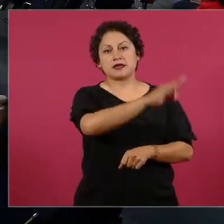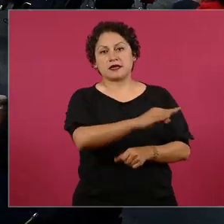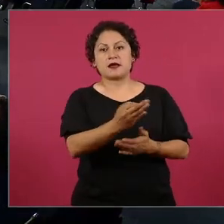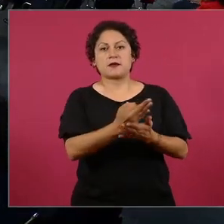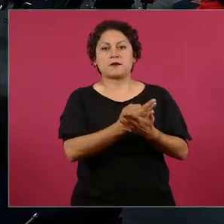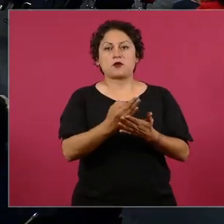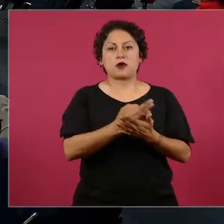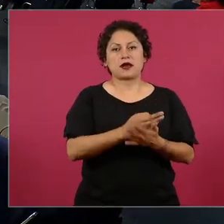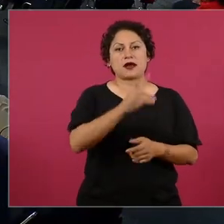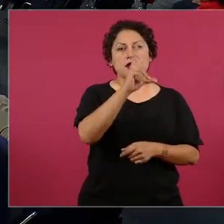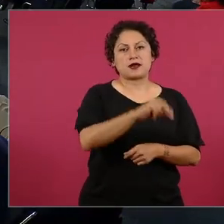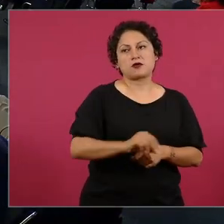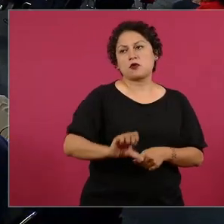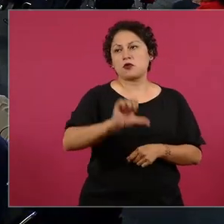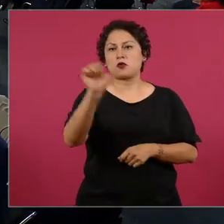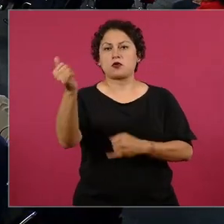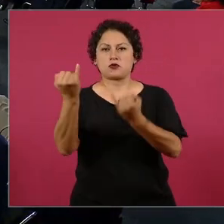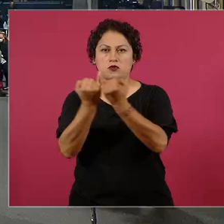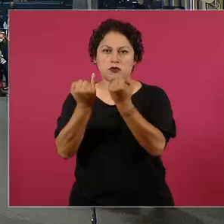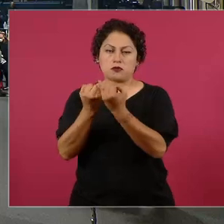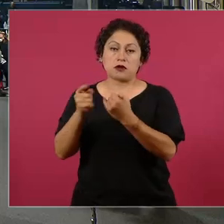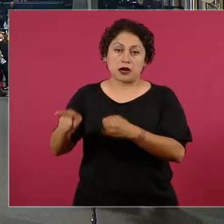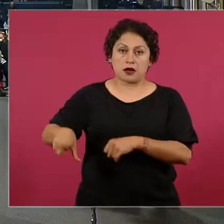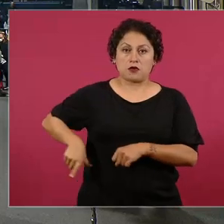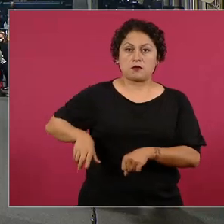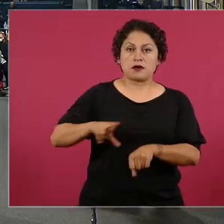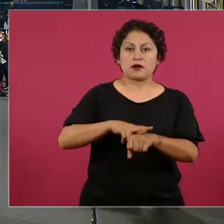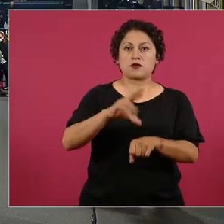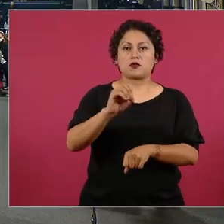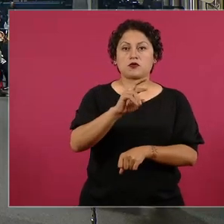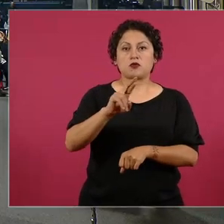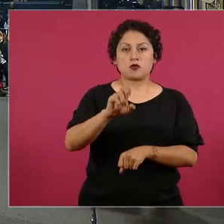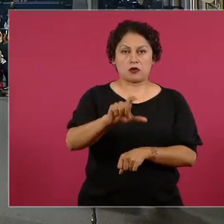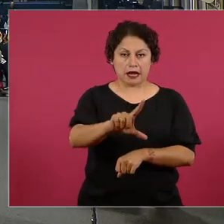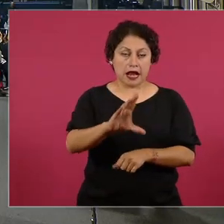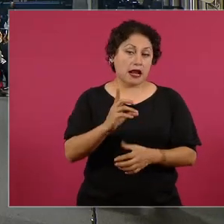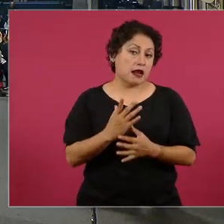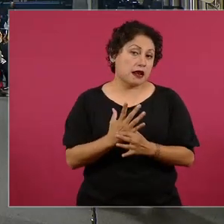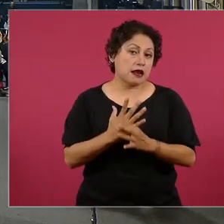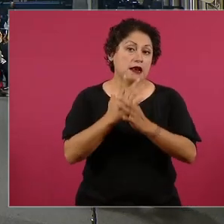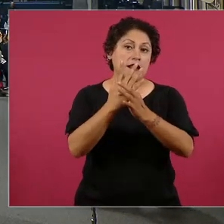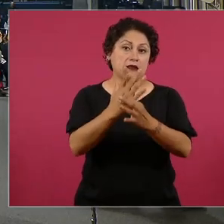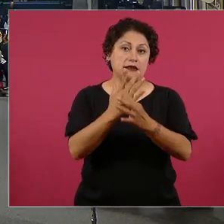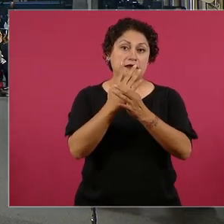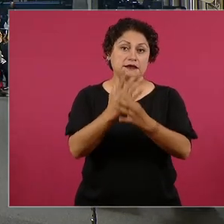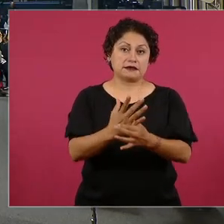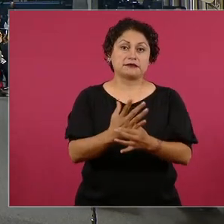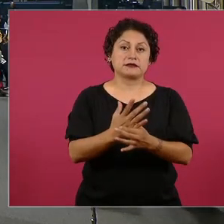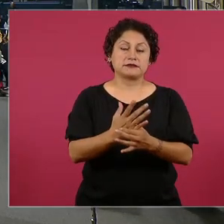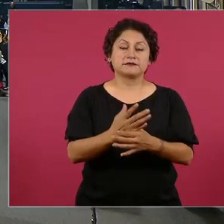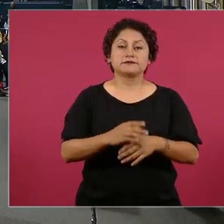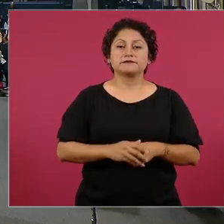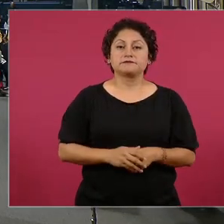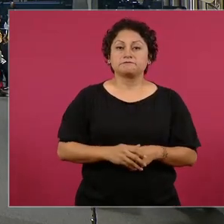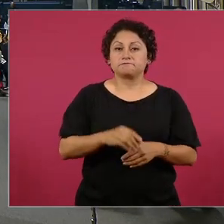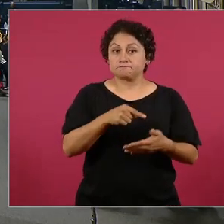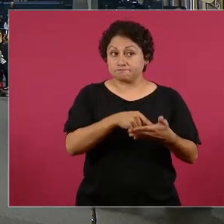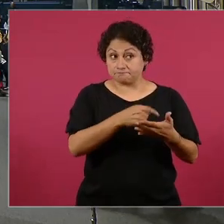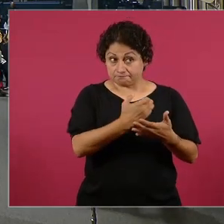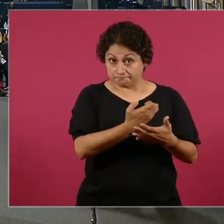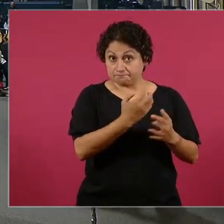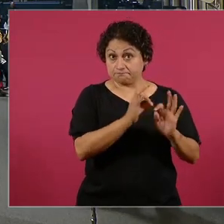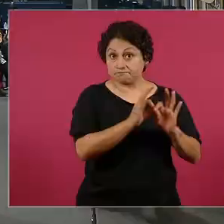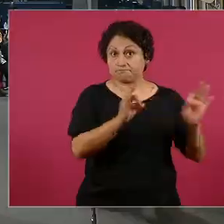reitera al exgobernador Javier Corral. Por favor, es como si una paloma me ladrara. Lo digo porque en